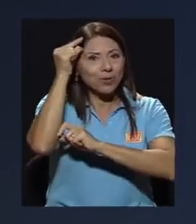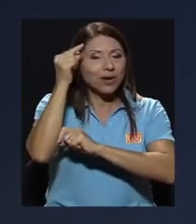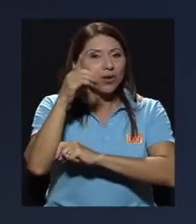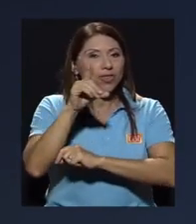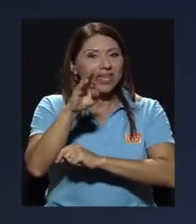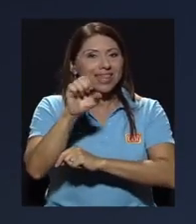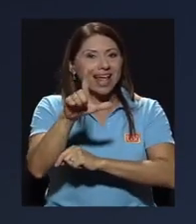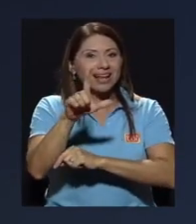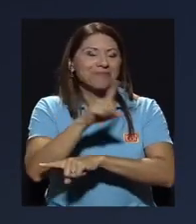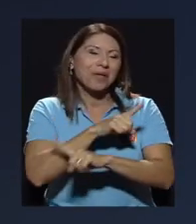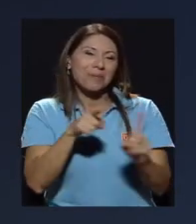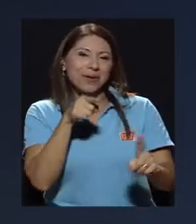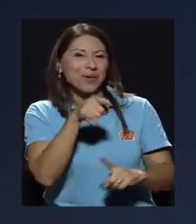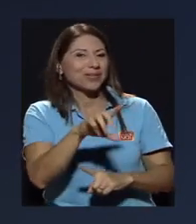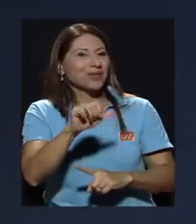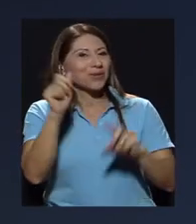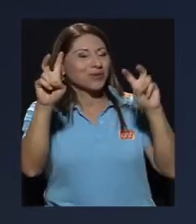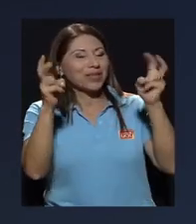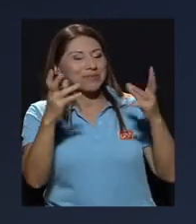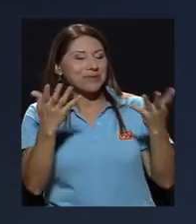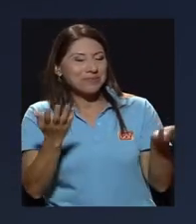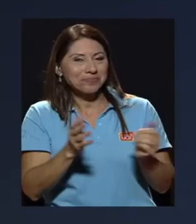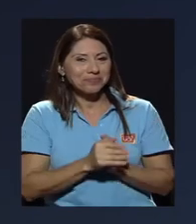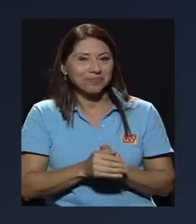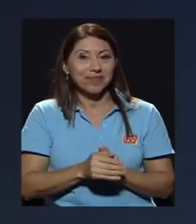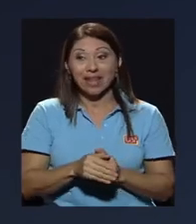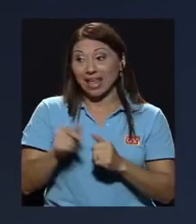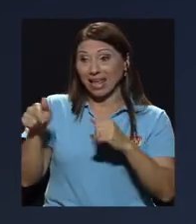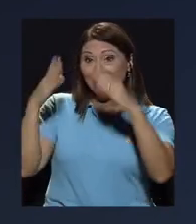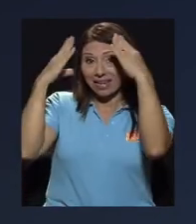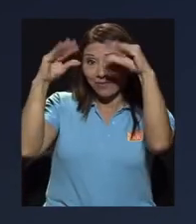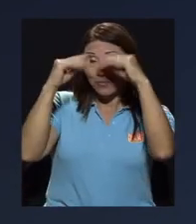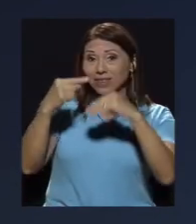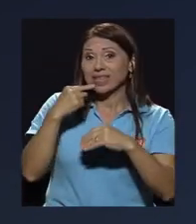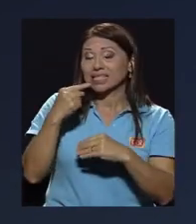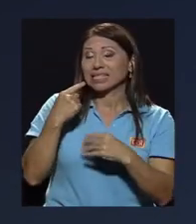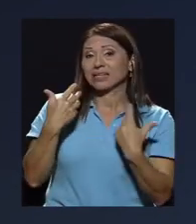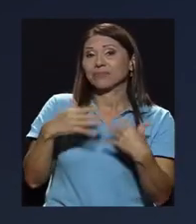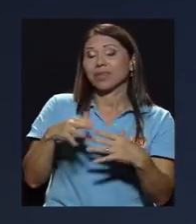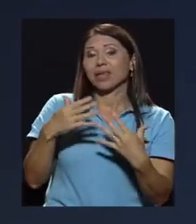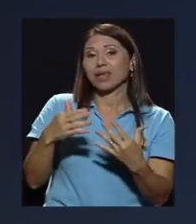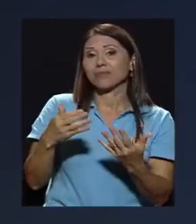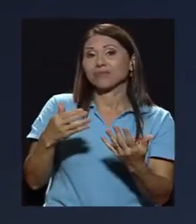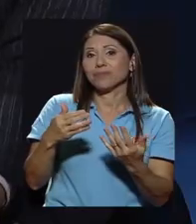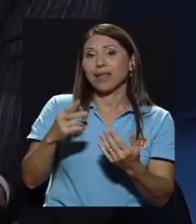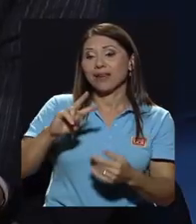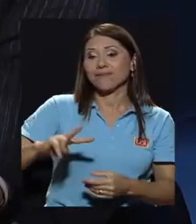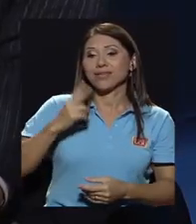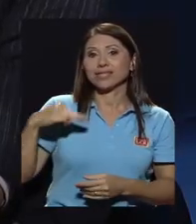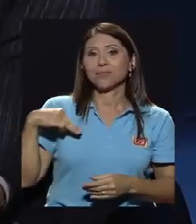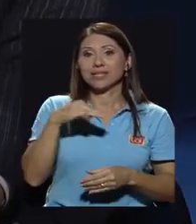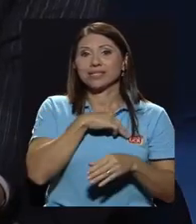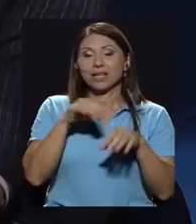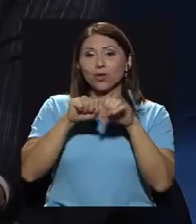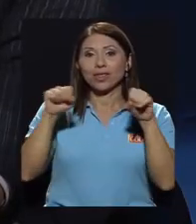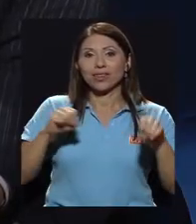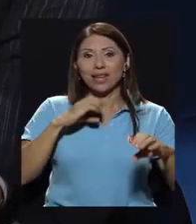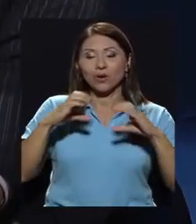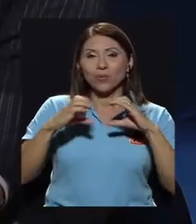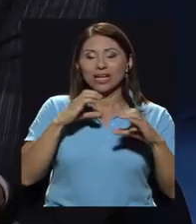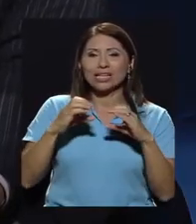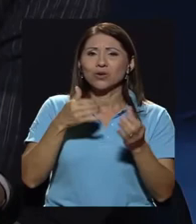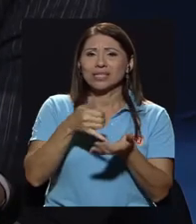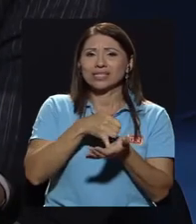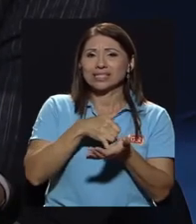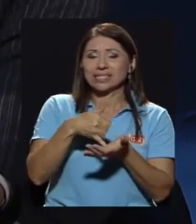bueno ese es otro tema que es identificamos según el informe una gran debilidad de parte del Viceministerio de Telecomunicaciones